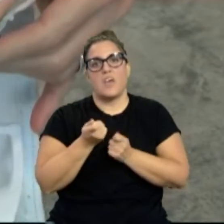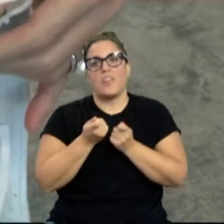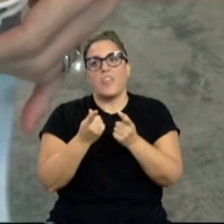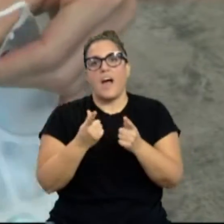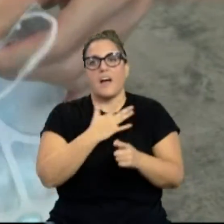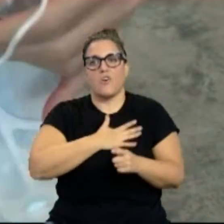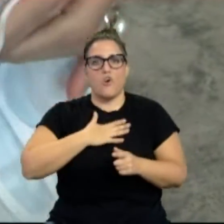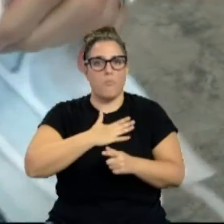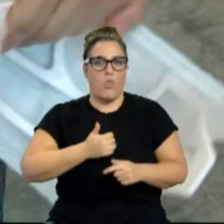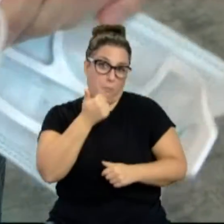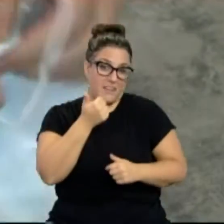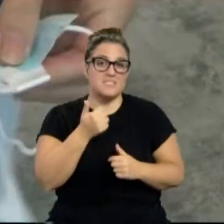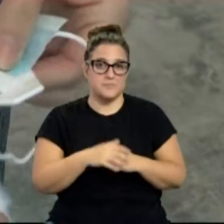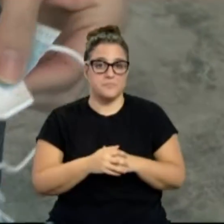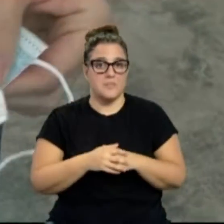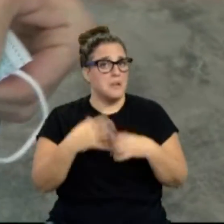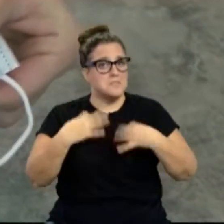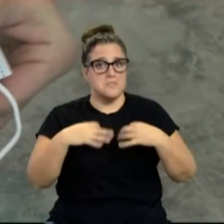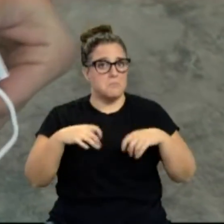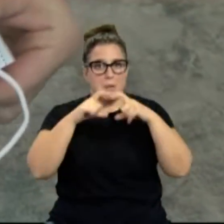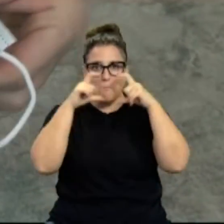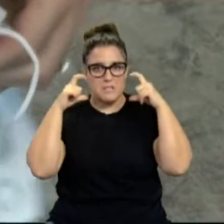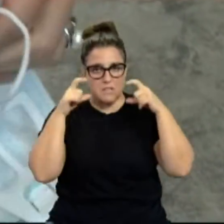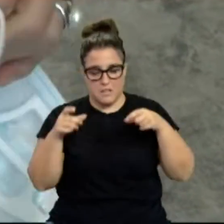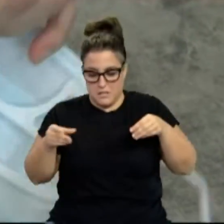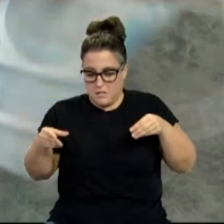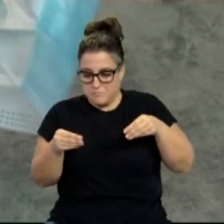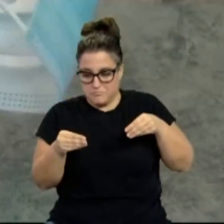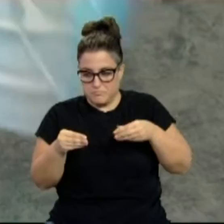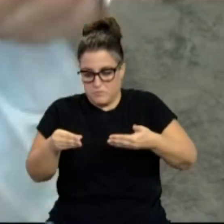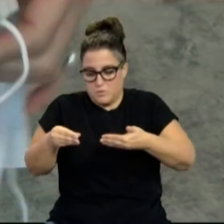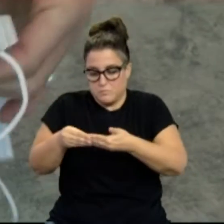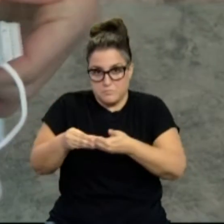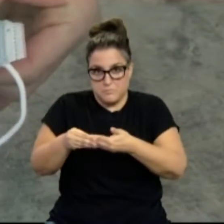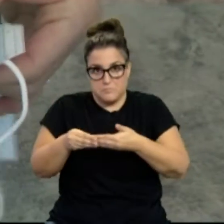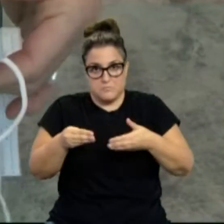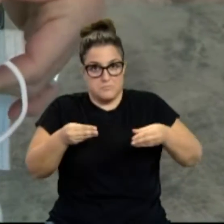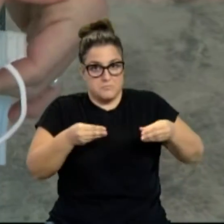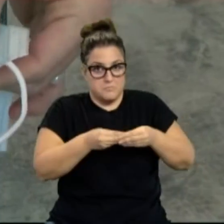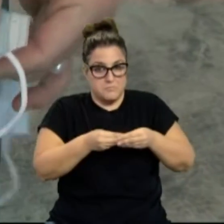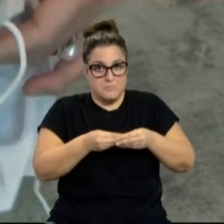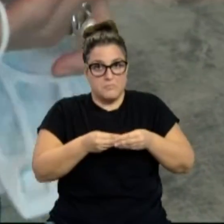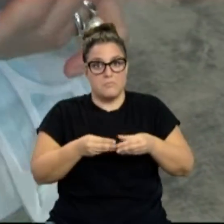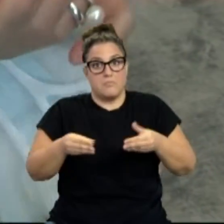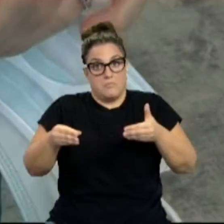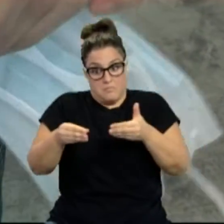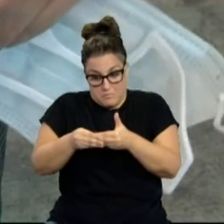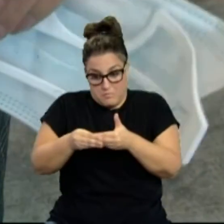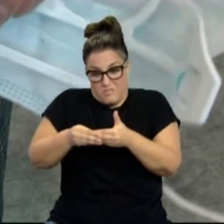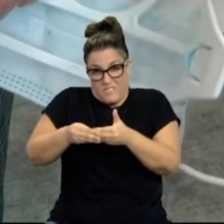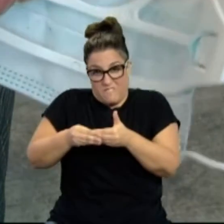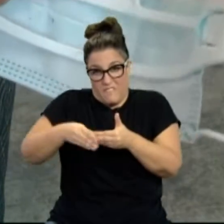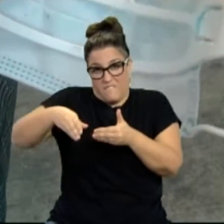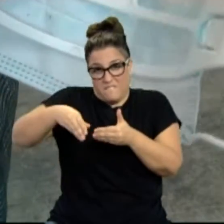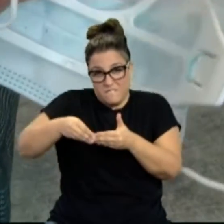confort al usuario. Simplemente se introduce el extremo de la mascarilla en la pinza que está para tal fin, se